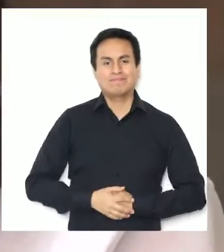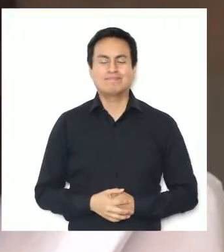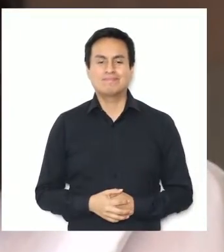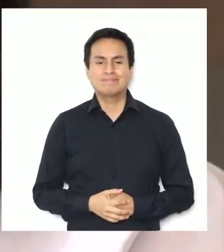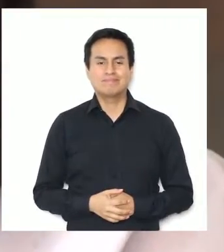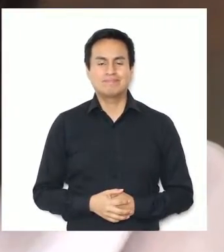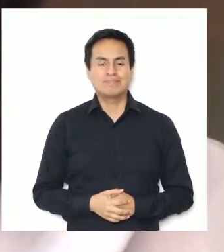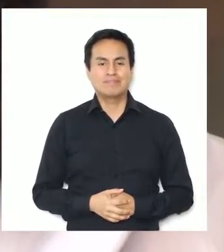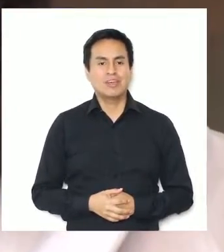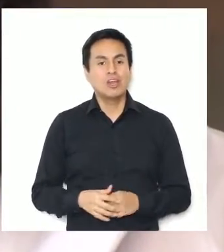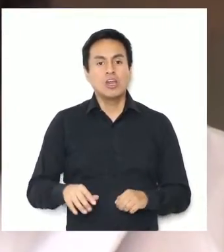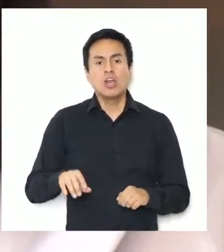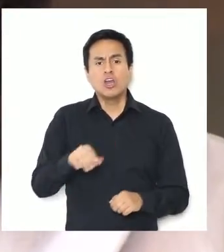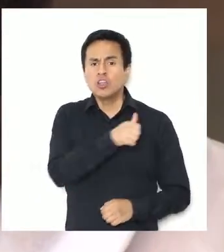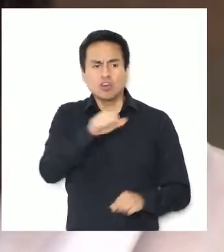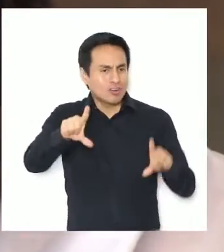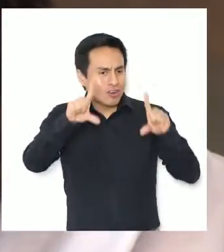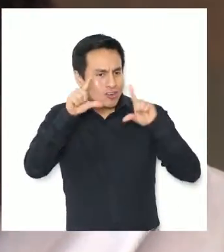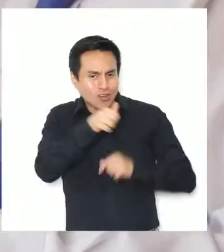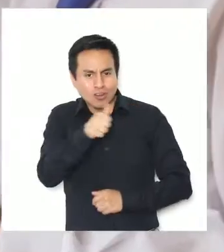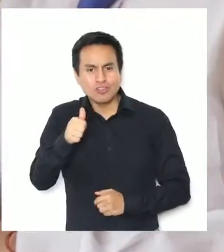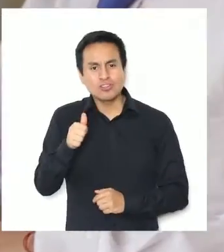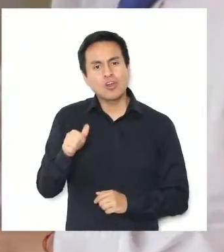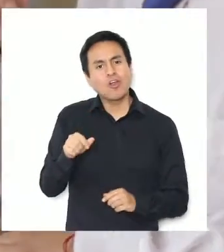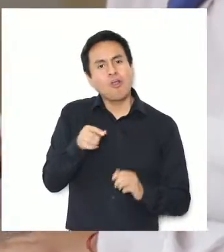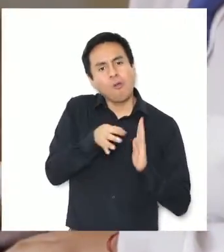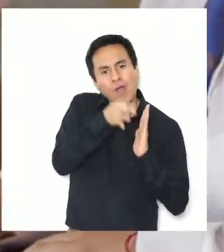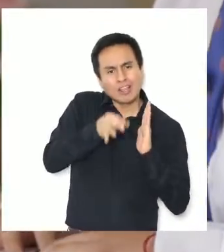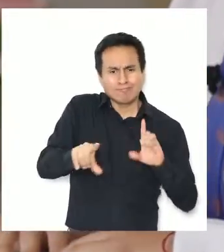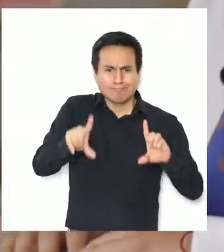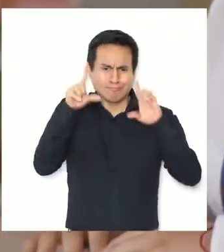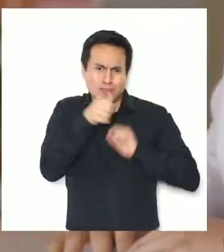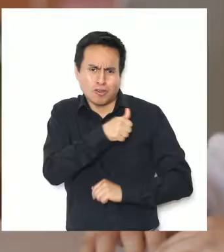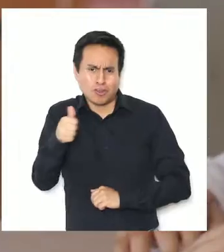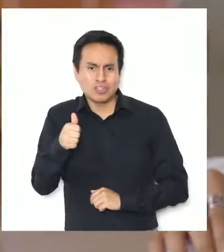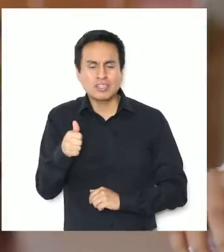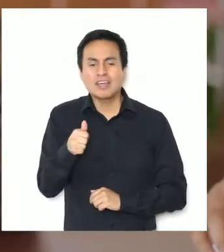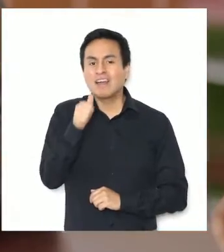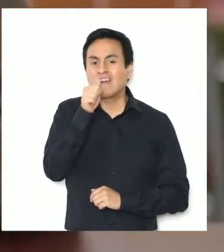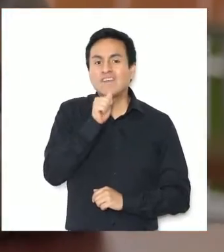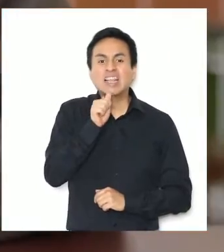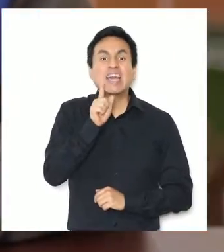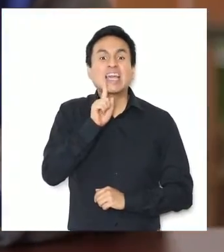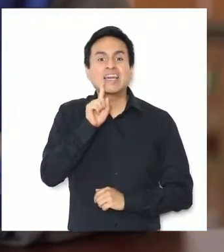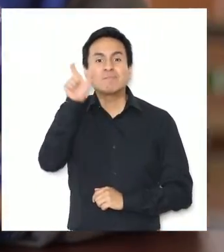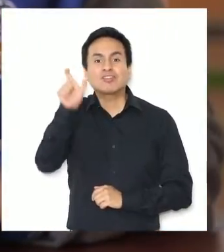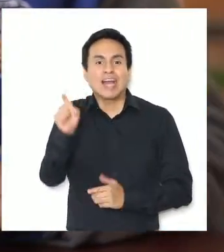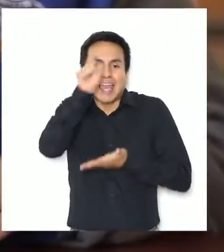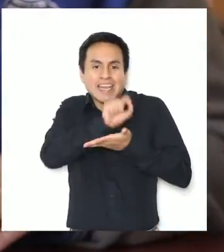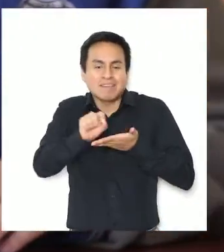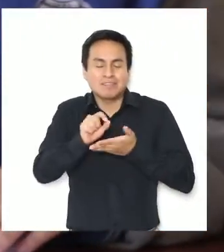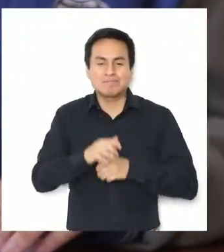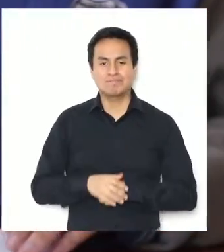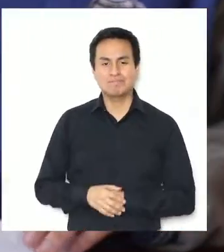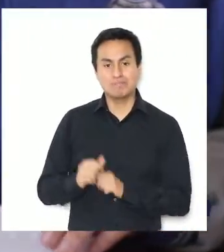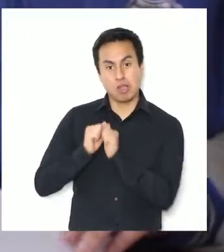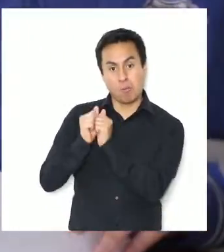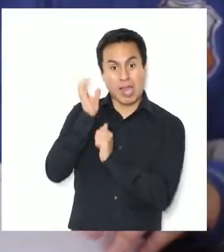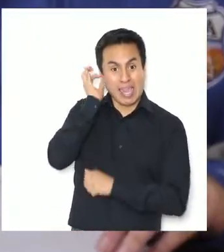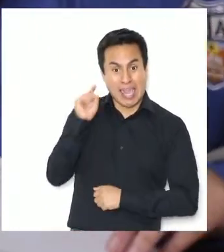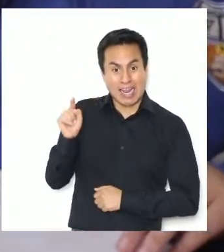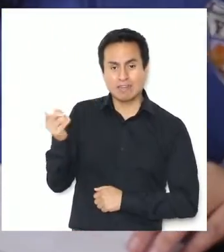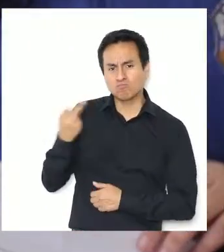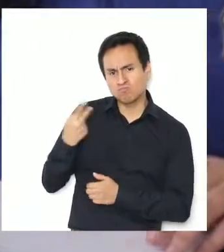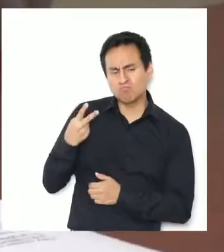Todos somos protagonistas de un cuento, simplemente que hace falta que alguien lo escriba. Con mi compañera hemos estado